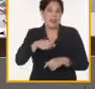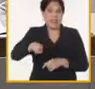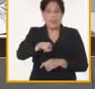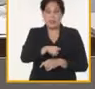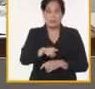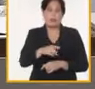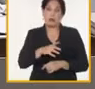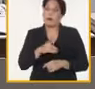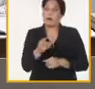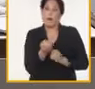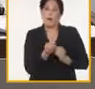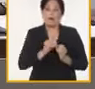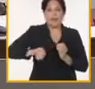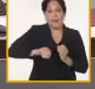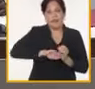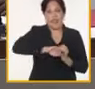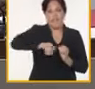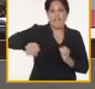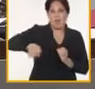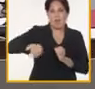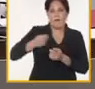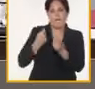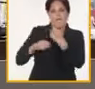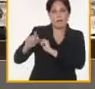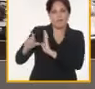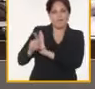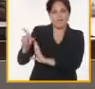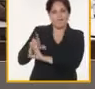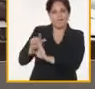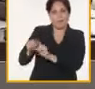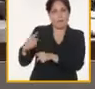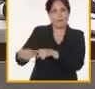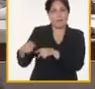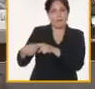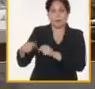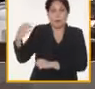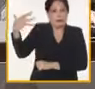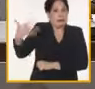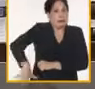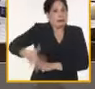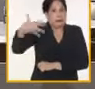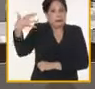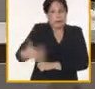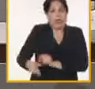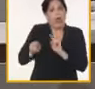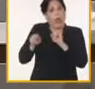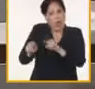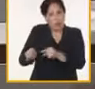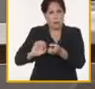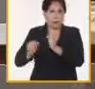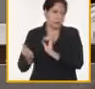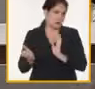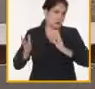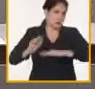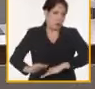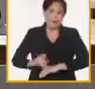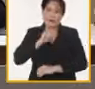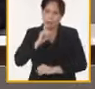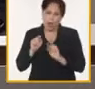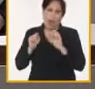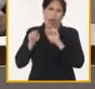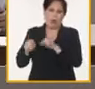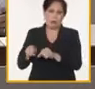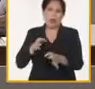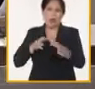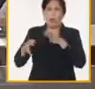consigo desvíos y ventas ilegales de productos a precios muy altos, existiendo descontrol y deficiencia en el